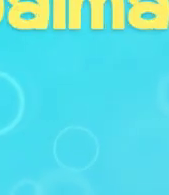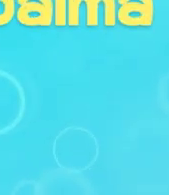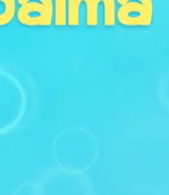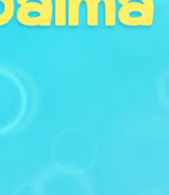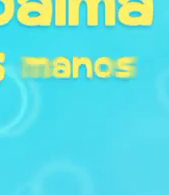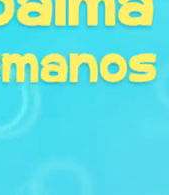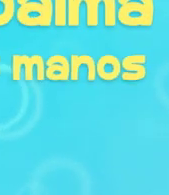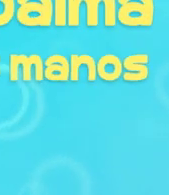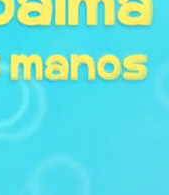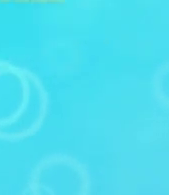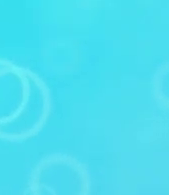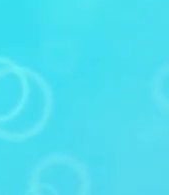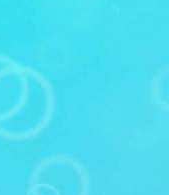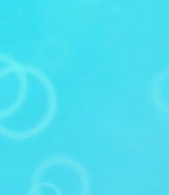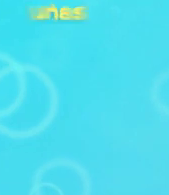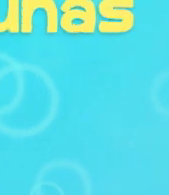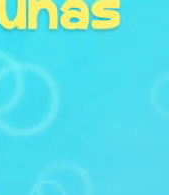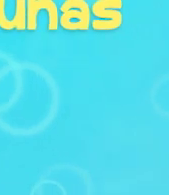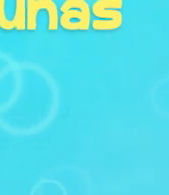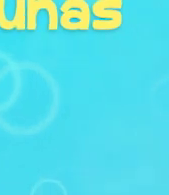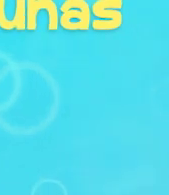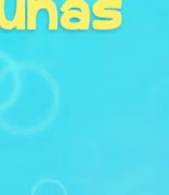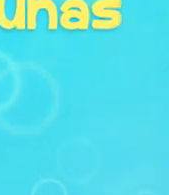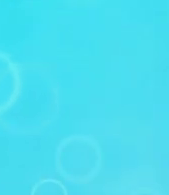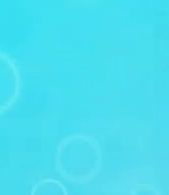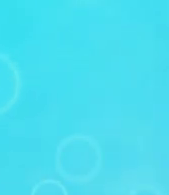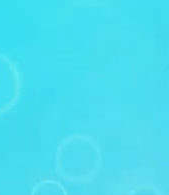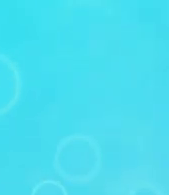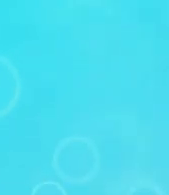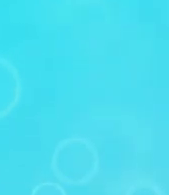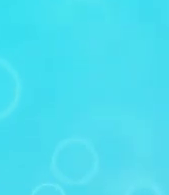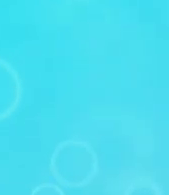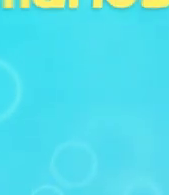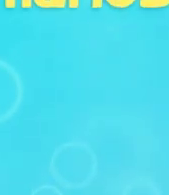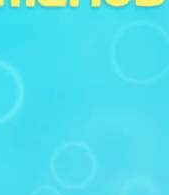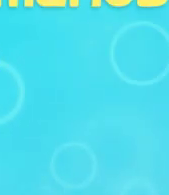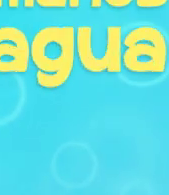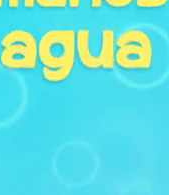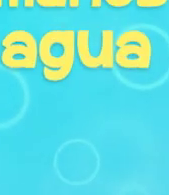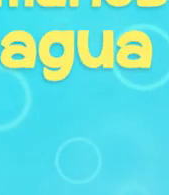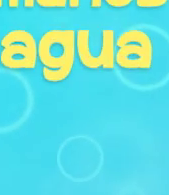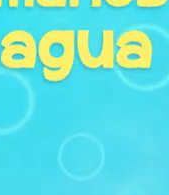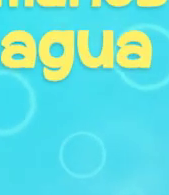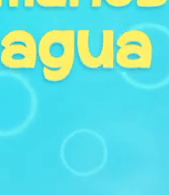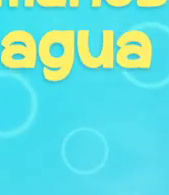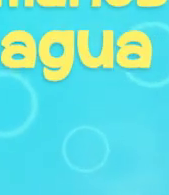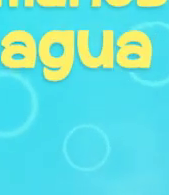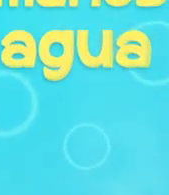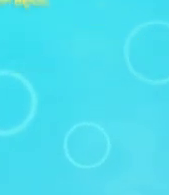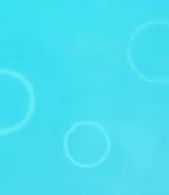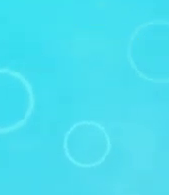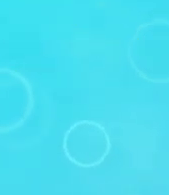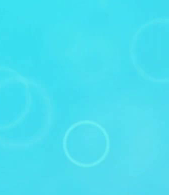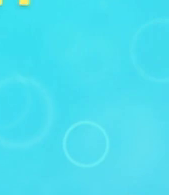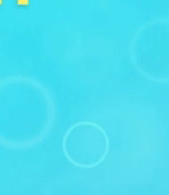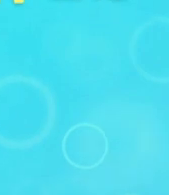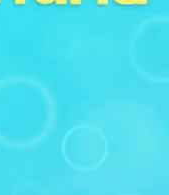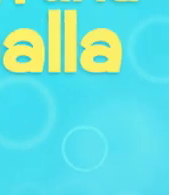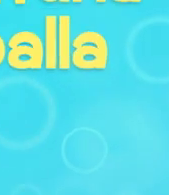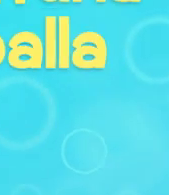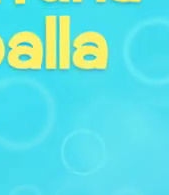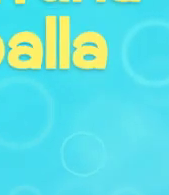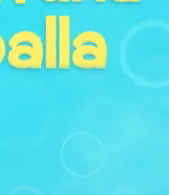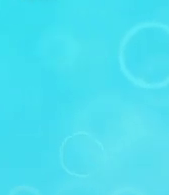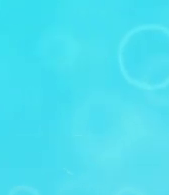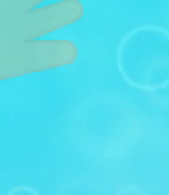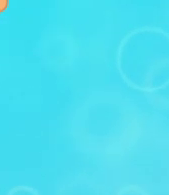rasguñas la palma de tus manos para lavar tus uñas. Enjuaga tus manos con agua. Sécalas con